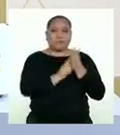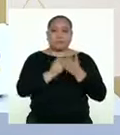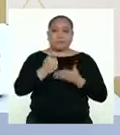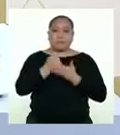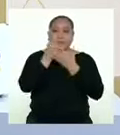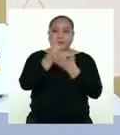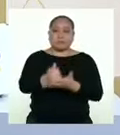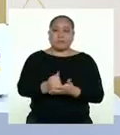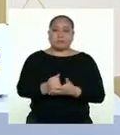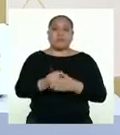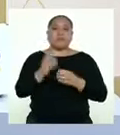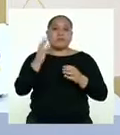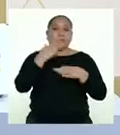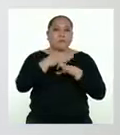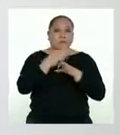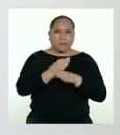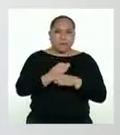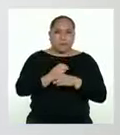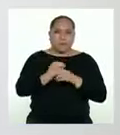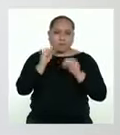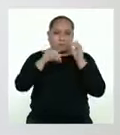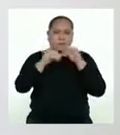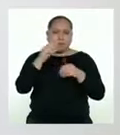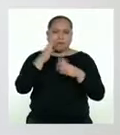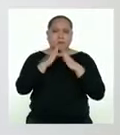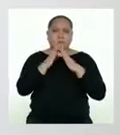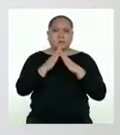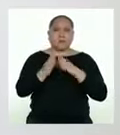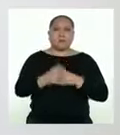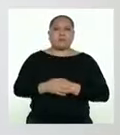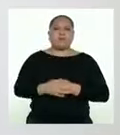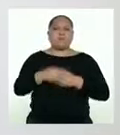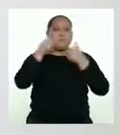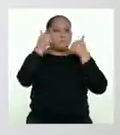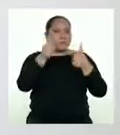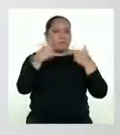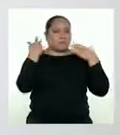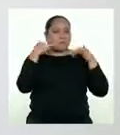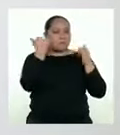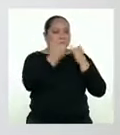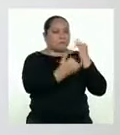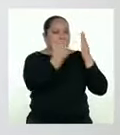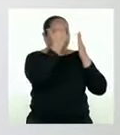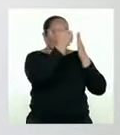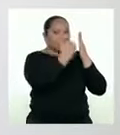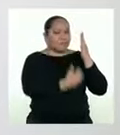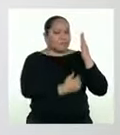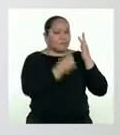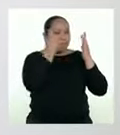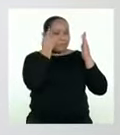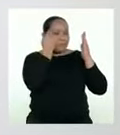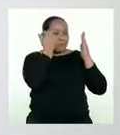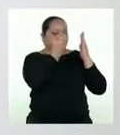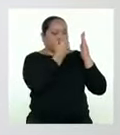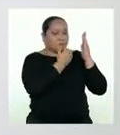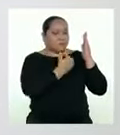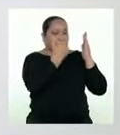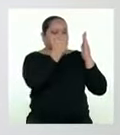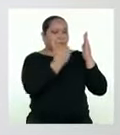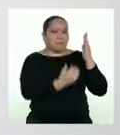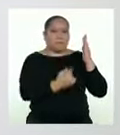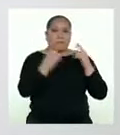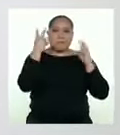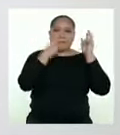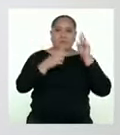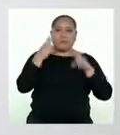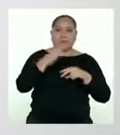herramientas para poner en práctica en casa. Muy bien. Ya acabamos nuestro proceso de comprensión en el que hemos